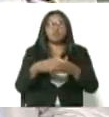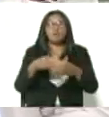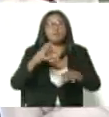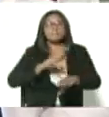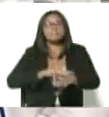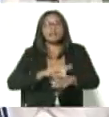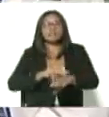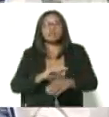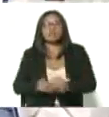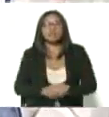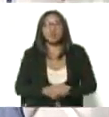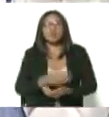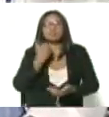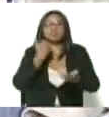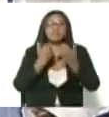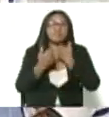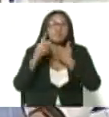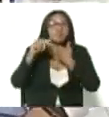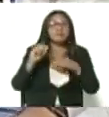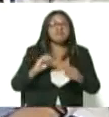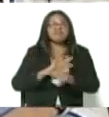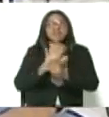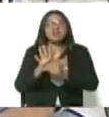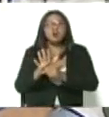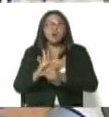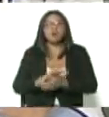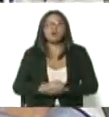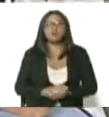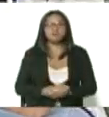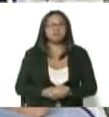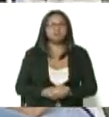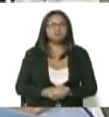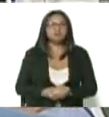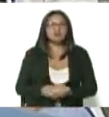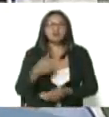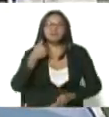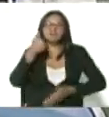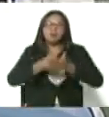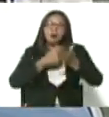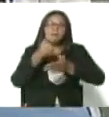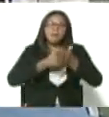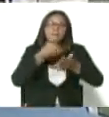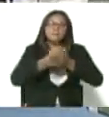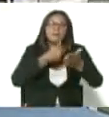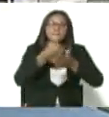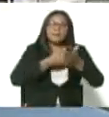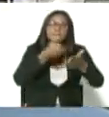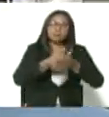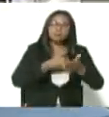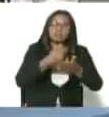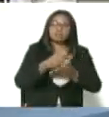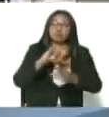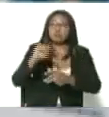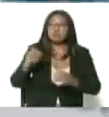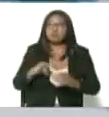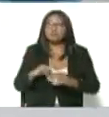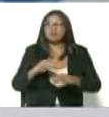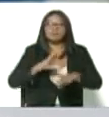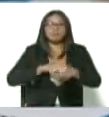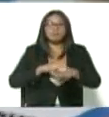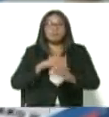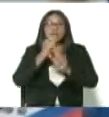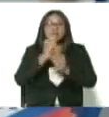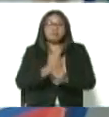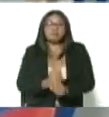que está acá, se enfermó de coronavirus, pues han estado en la primera línea de batalla, como decía el presidente, ellos ya están aquí a la espera